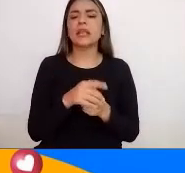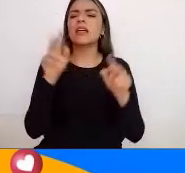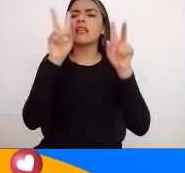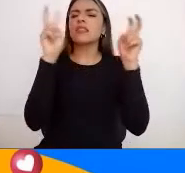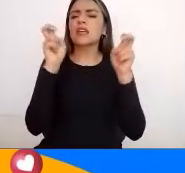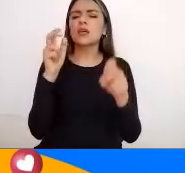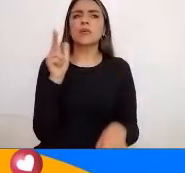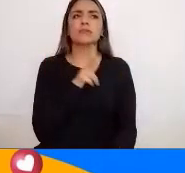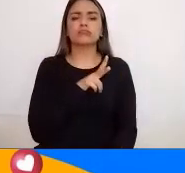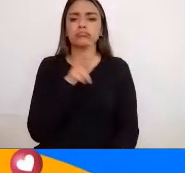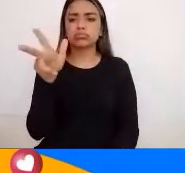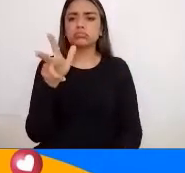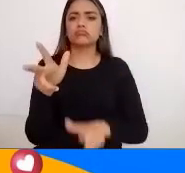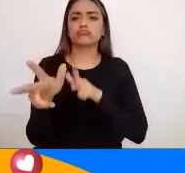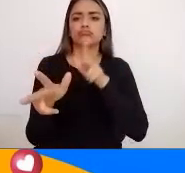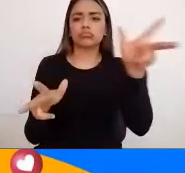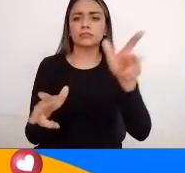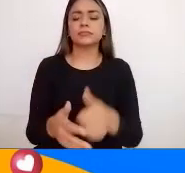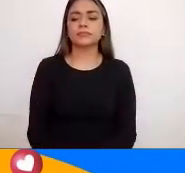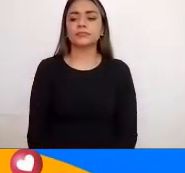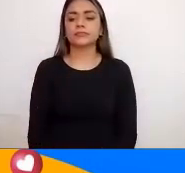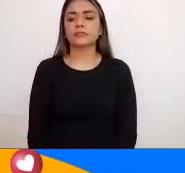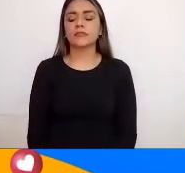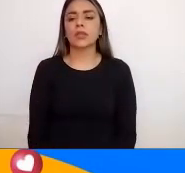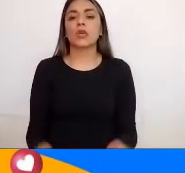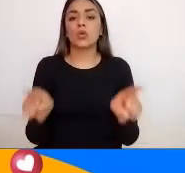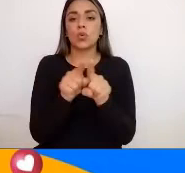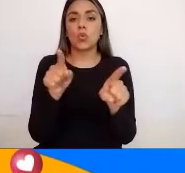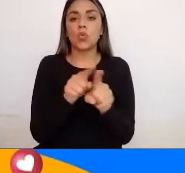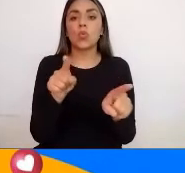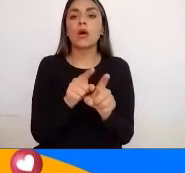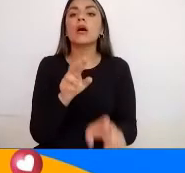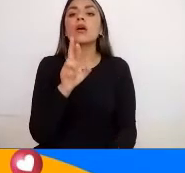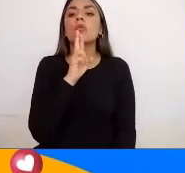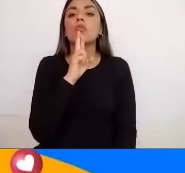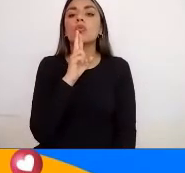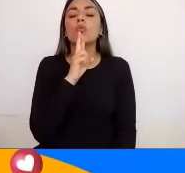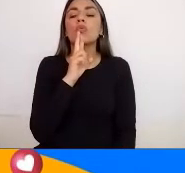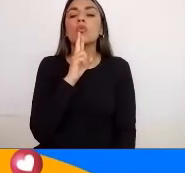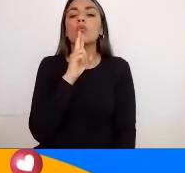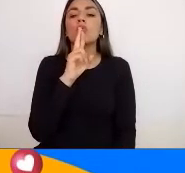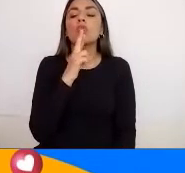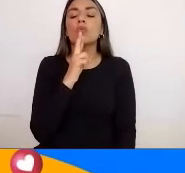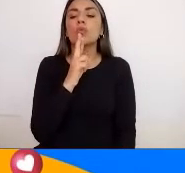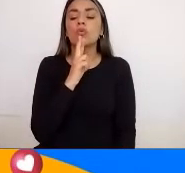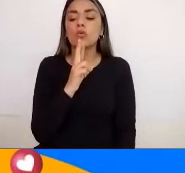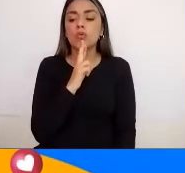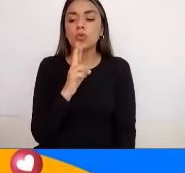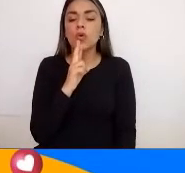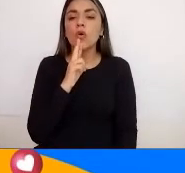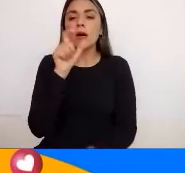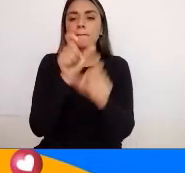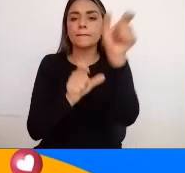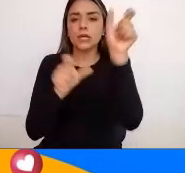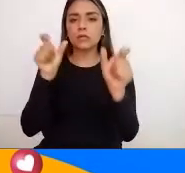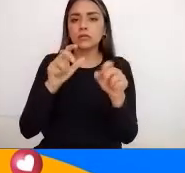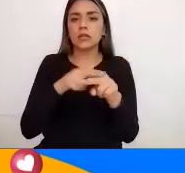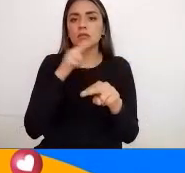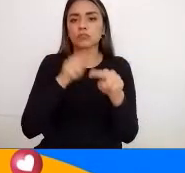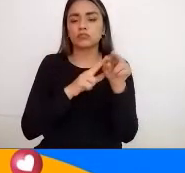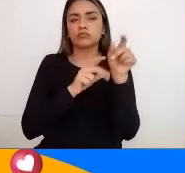desplazamiento Lo mismo pasaba En Roma Pues Roma Era un tema De civitas De civilización